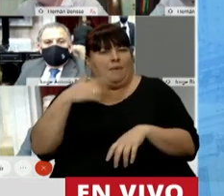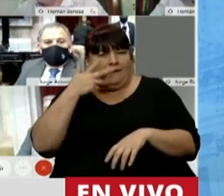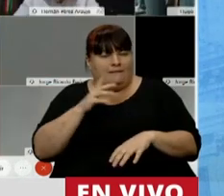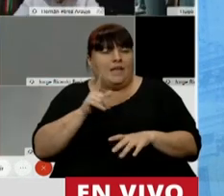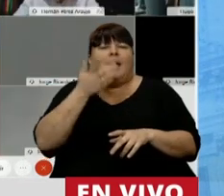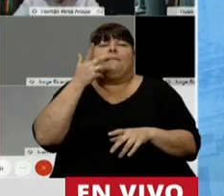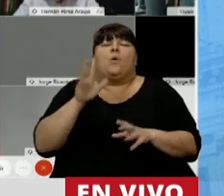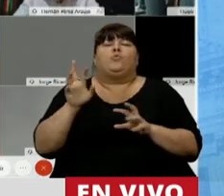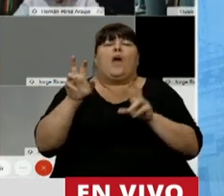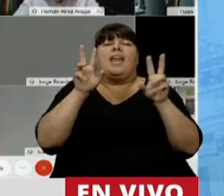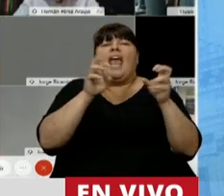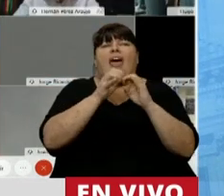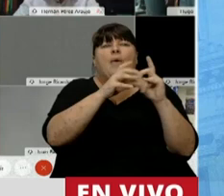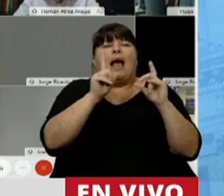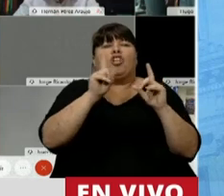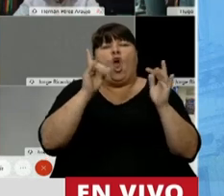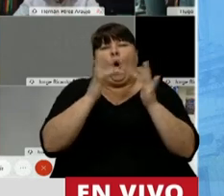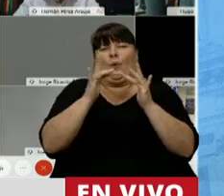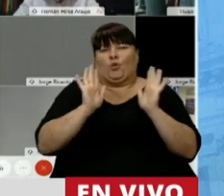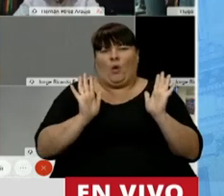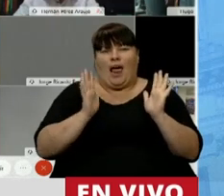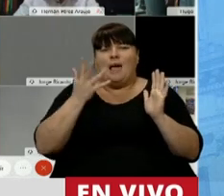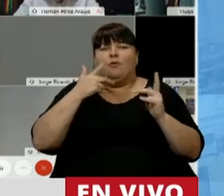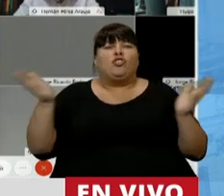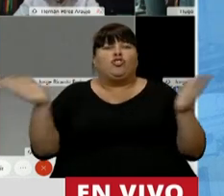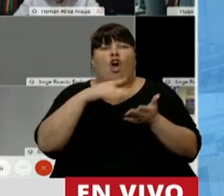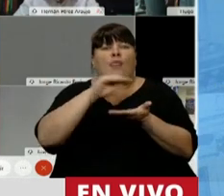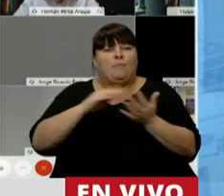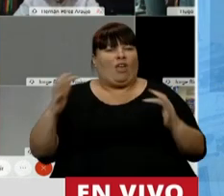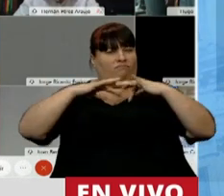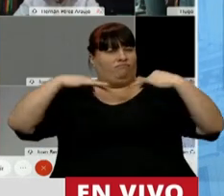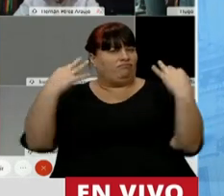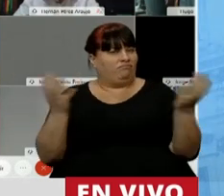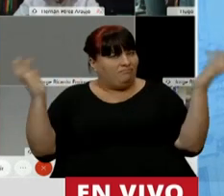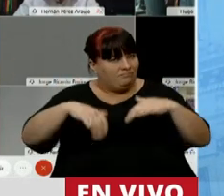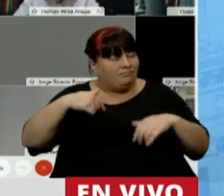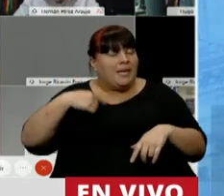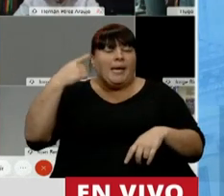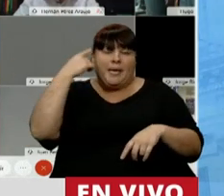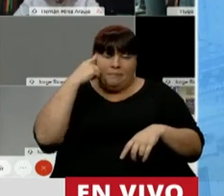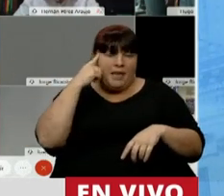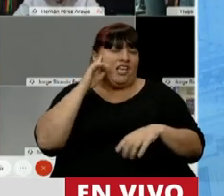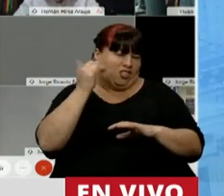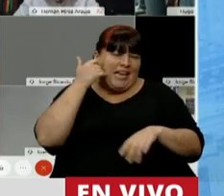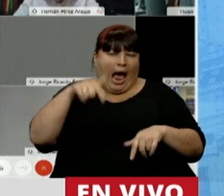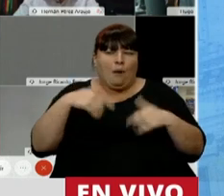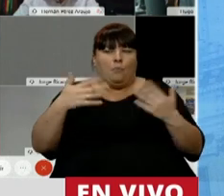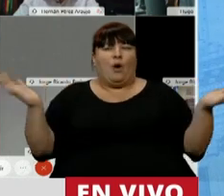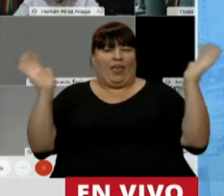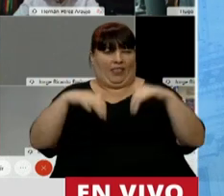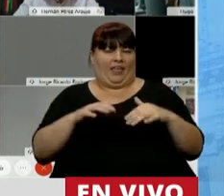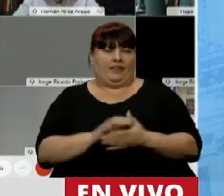Me gustaría estar debatiéndolo no en forma virtual, sino con todos los diputados sentados en su banca, que me parece que ya es el momento.